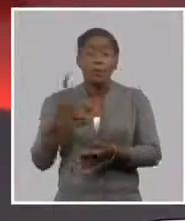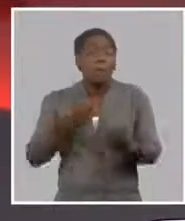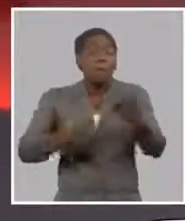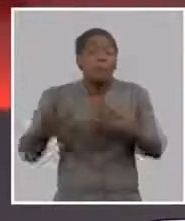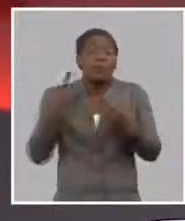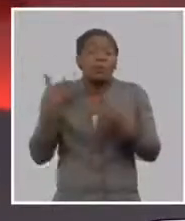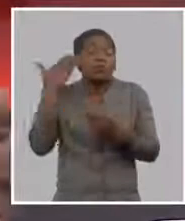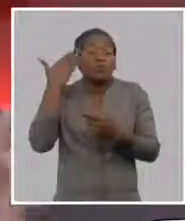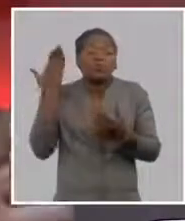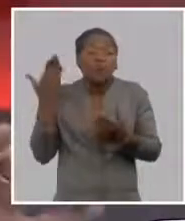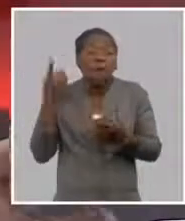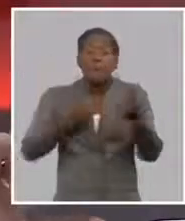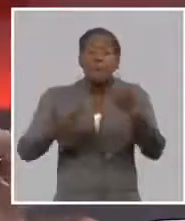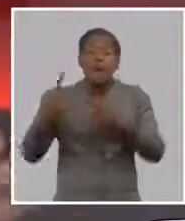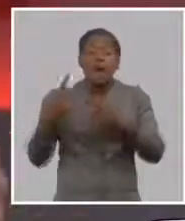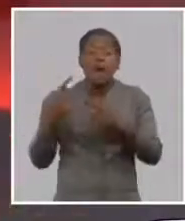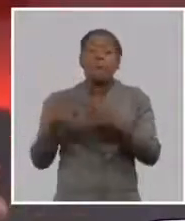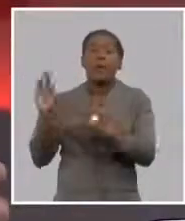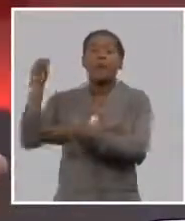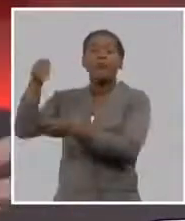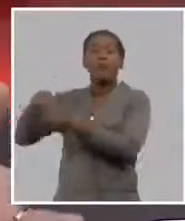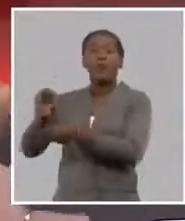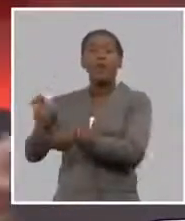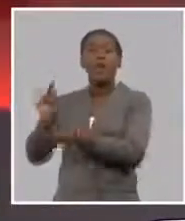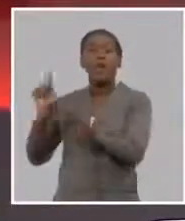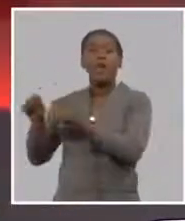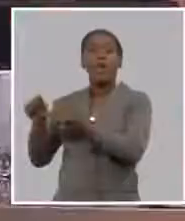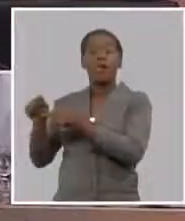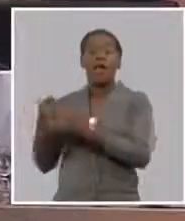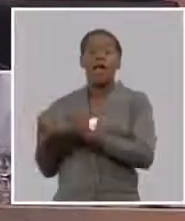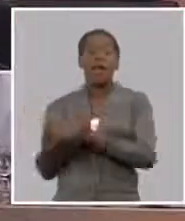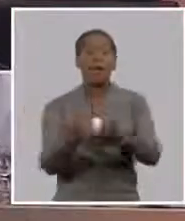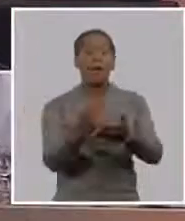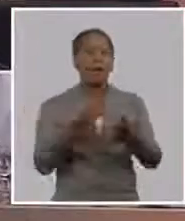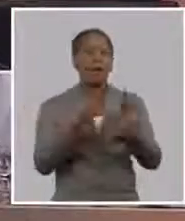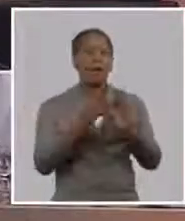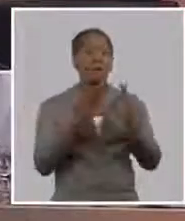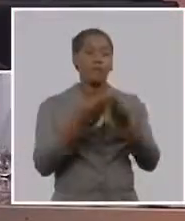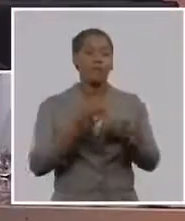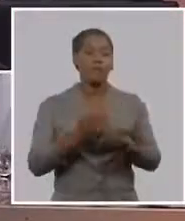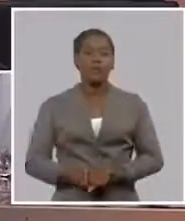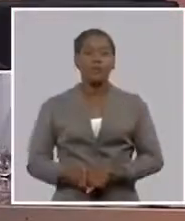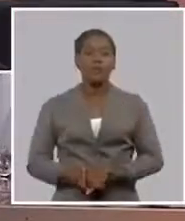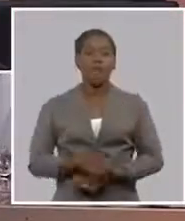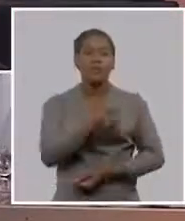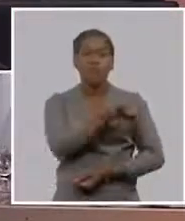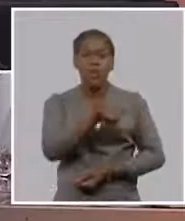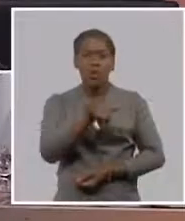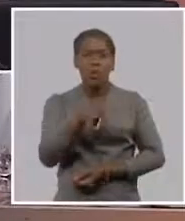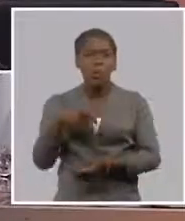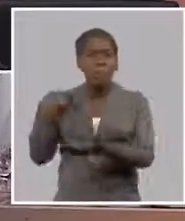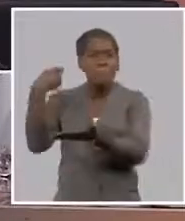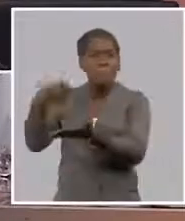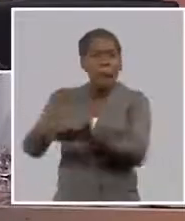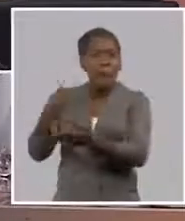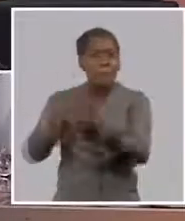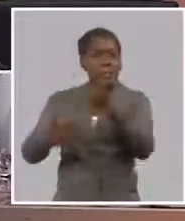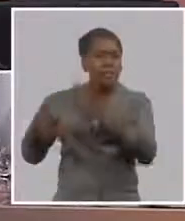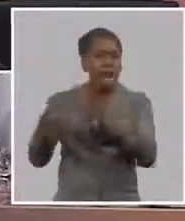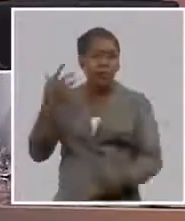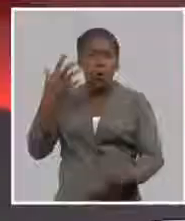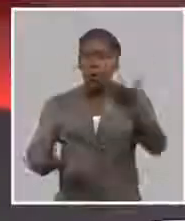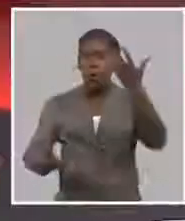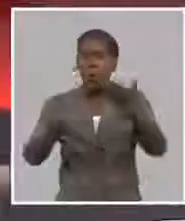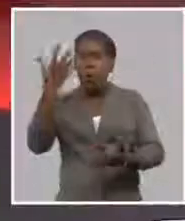adhesión o sea que lo tomas o lo dejas estas son las condiciones y en este caso va a la sequía a los incendios a los ciclones y los riesgos no son